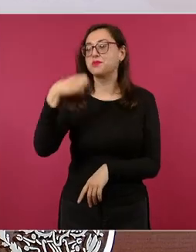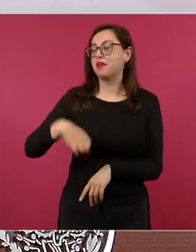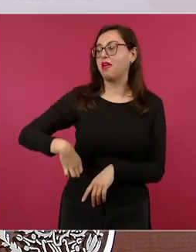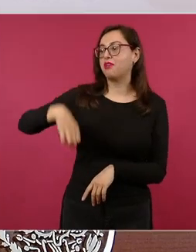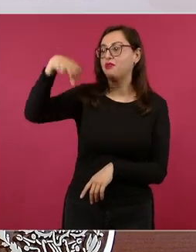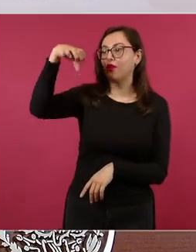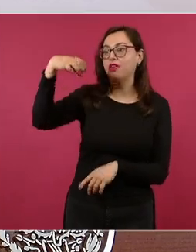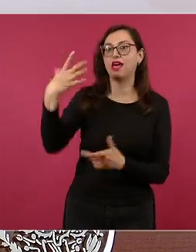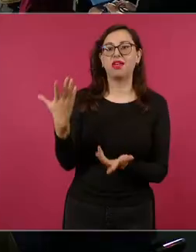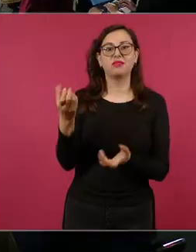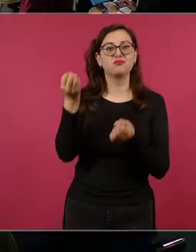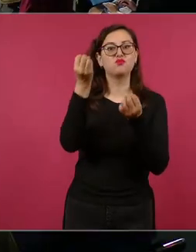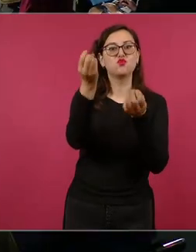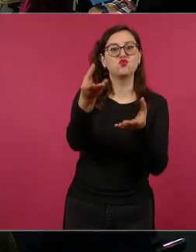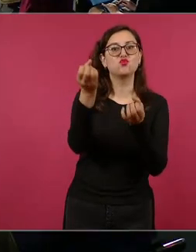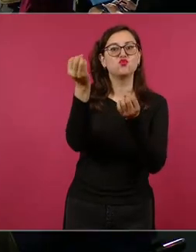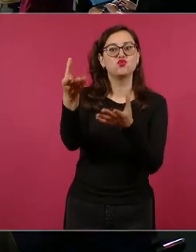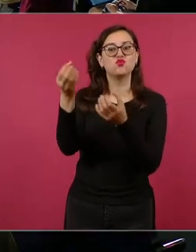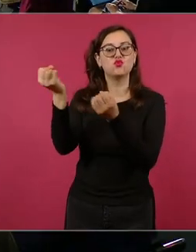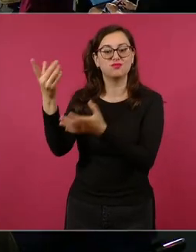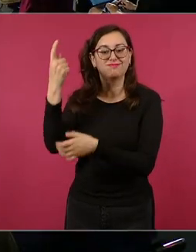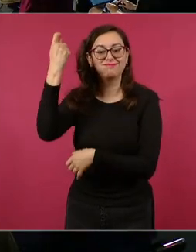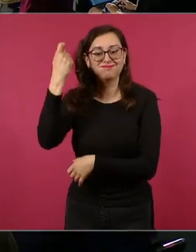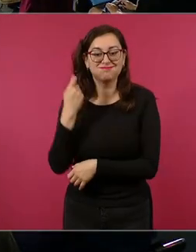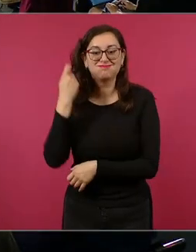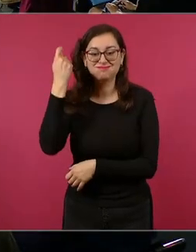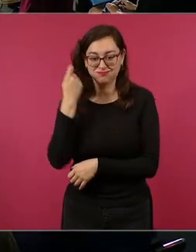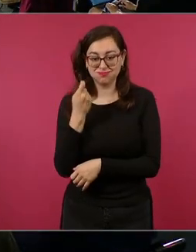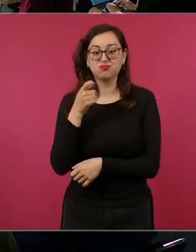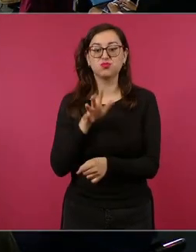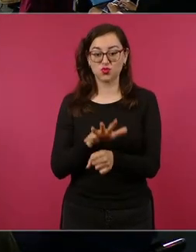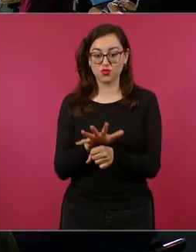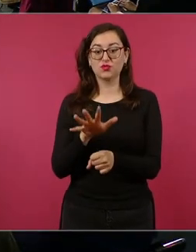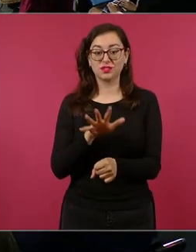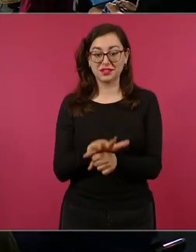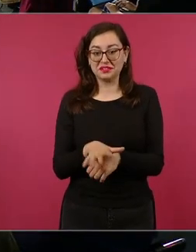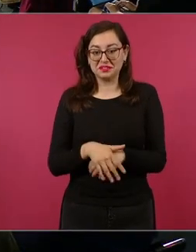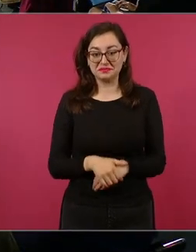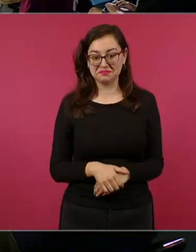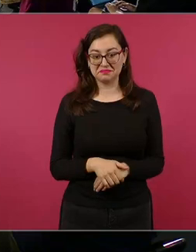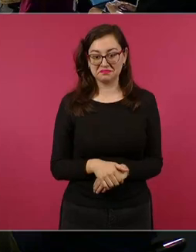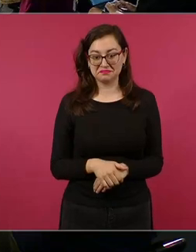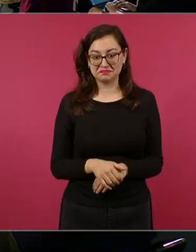porque todavía no hay tecnócratas